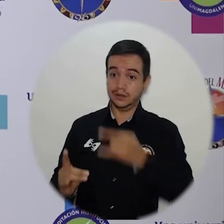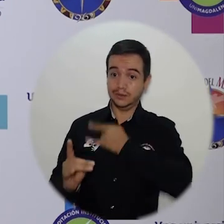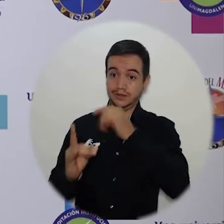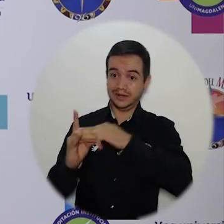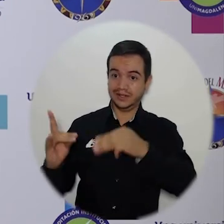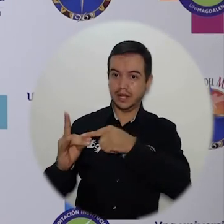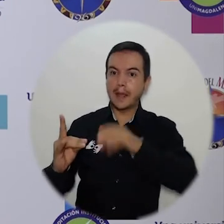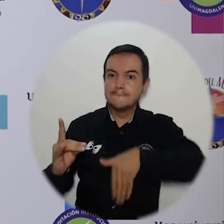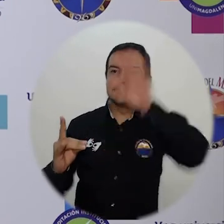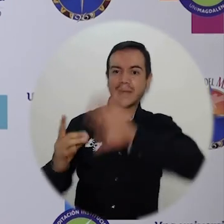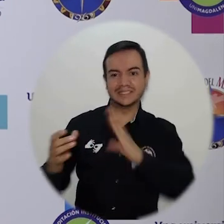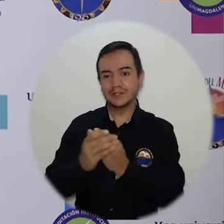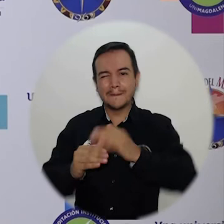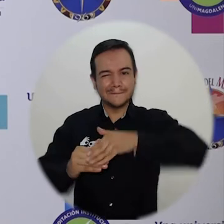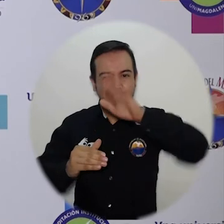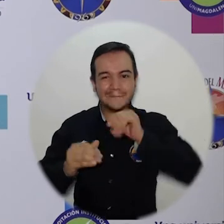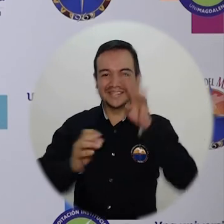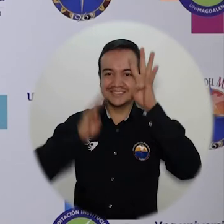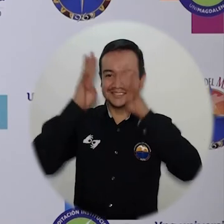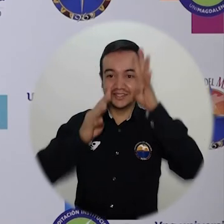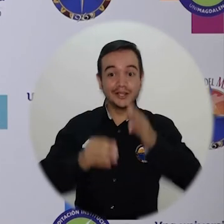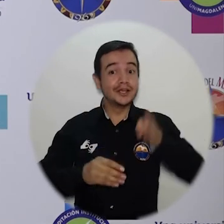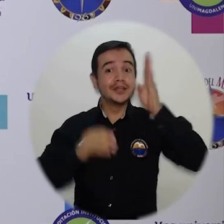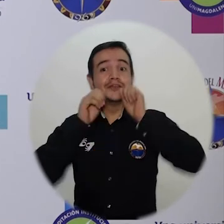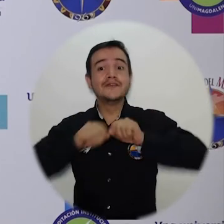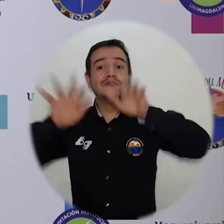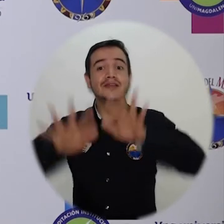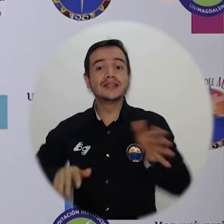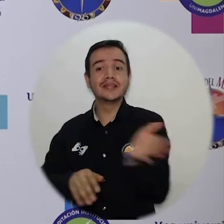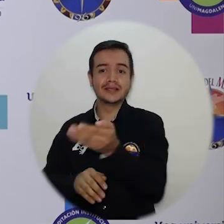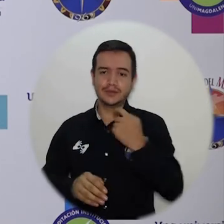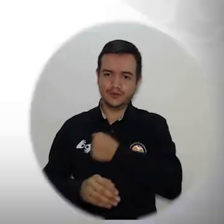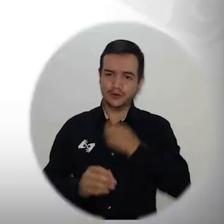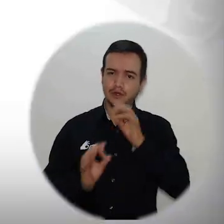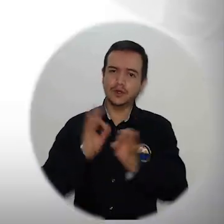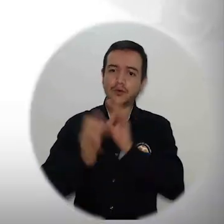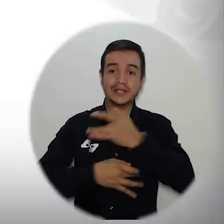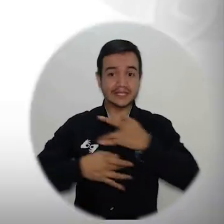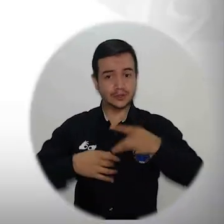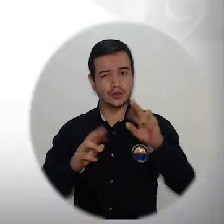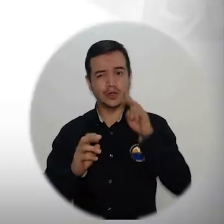más incluyente e innovadora. Dios los bendiga y cuiden su salud y ojalá prontamente nos podamos volver a encontrar.